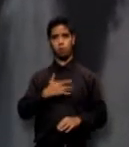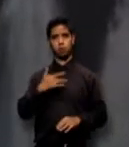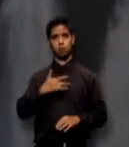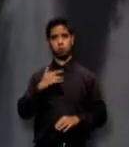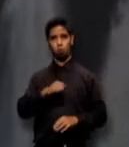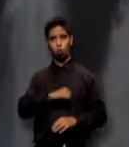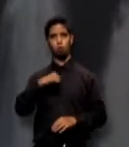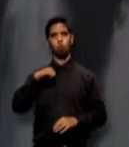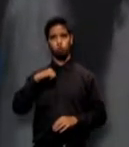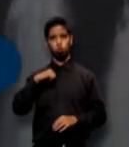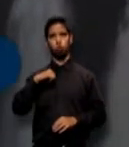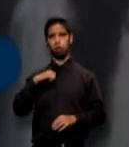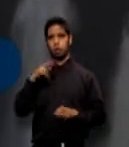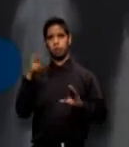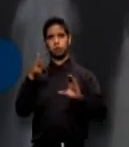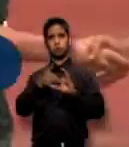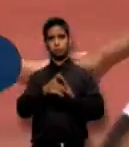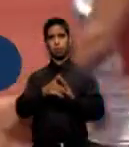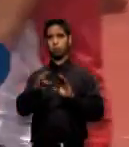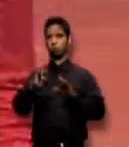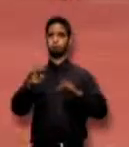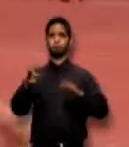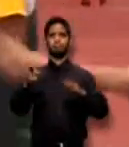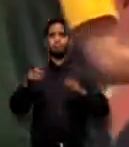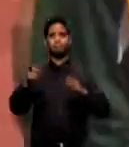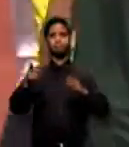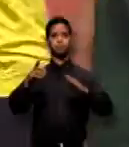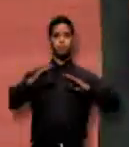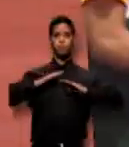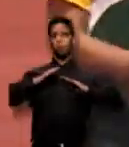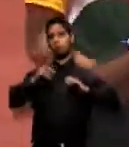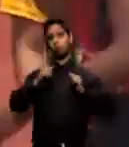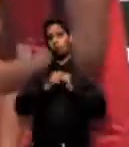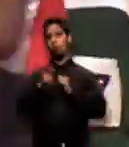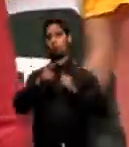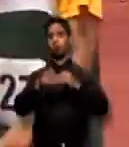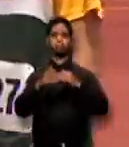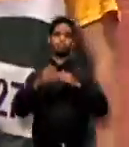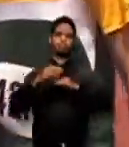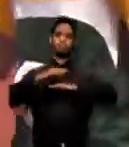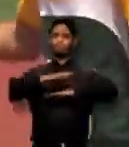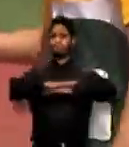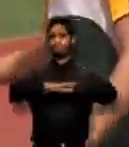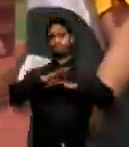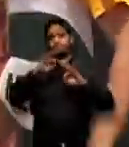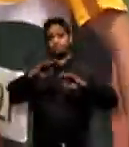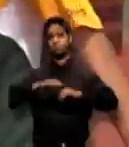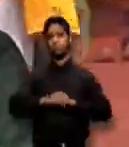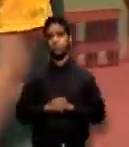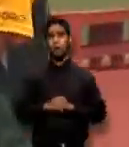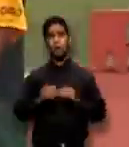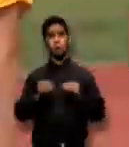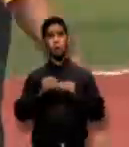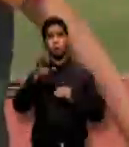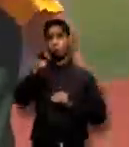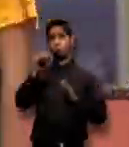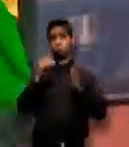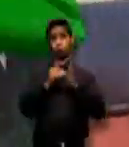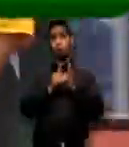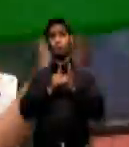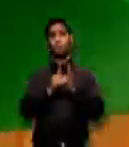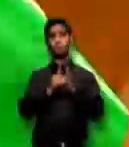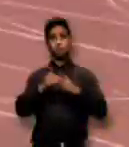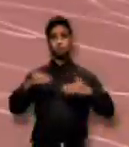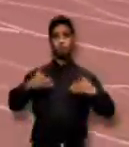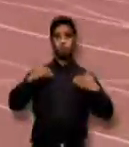representación de un deporte tan disciplinado. El evento brinda desarrollo multidisciplinario para unos 8.000 jóvenes de entre 7 a 20